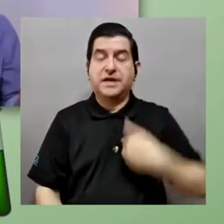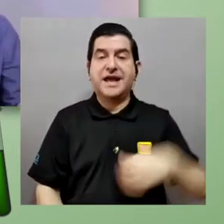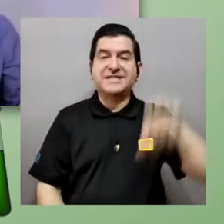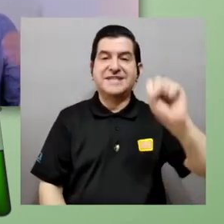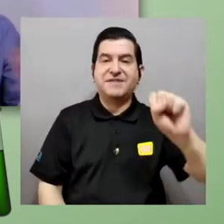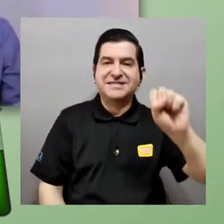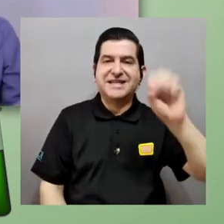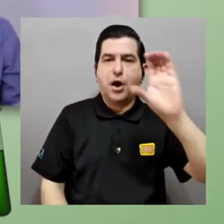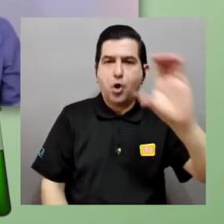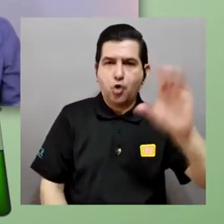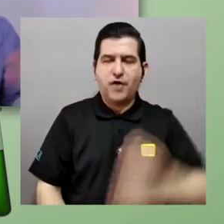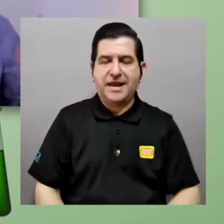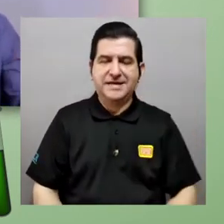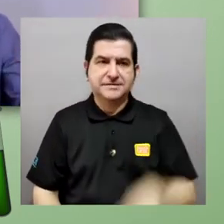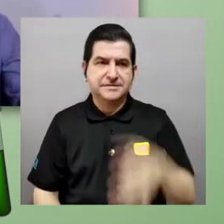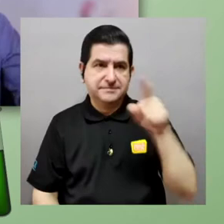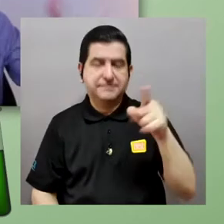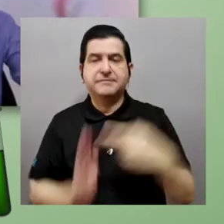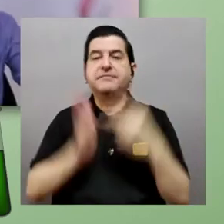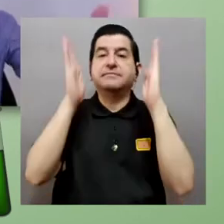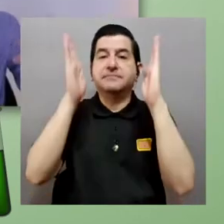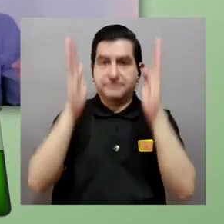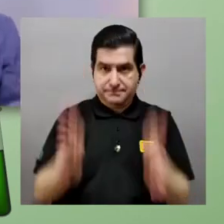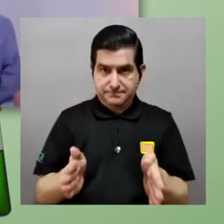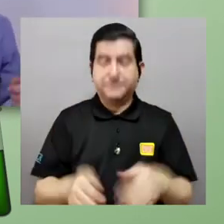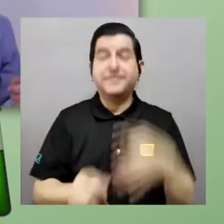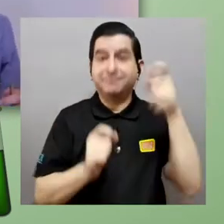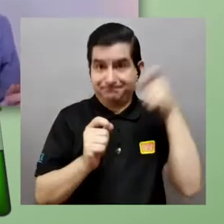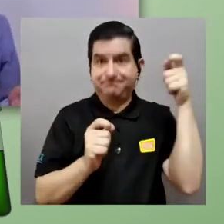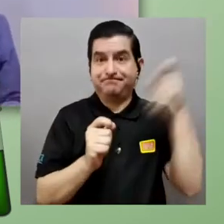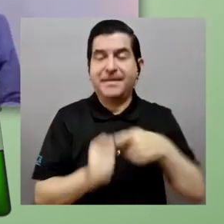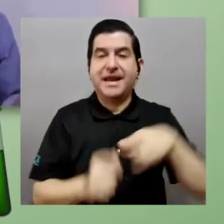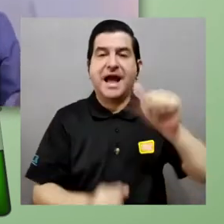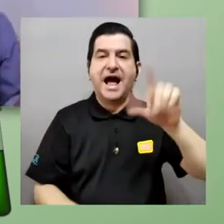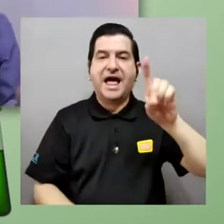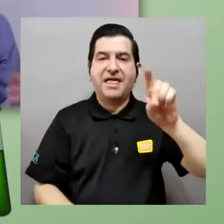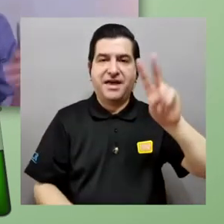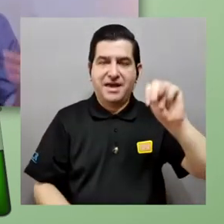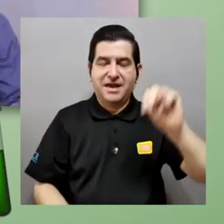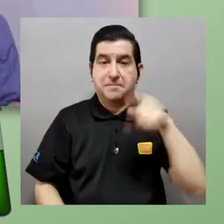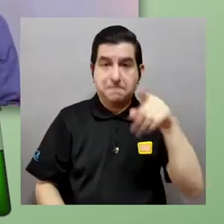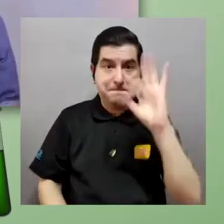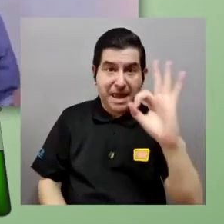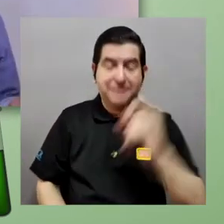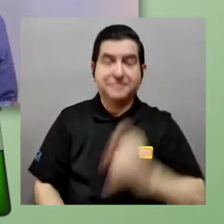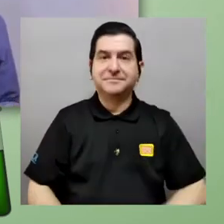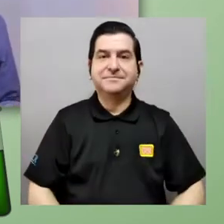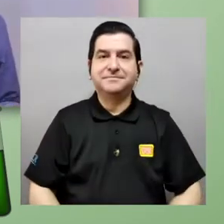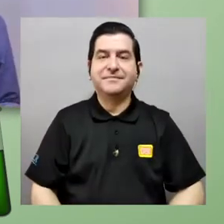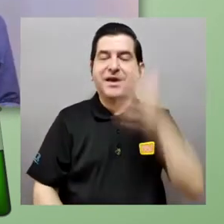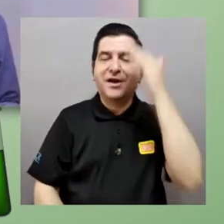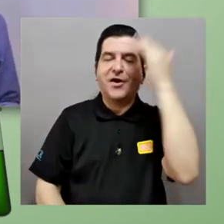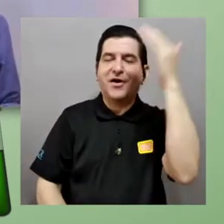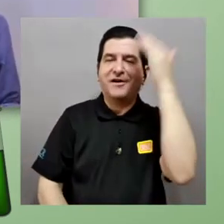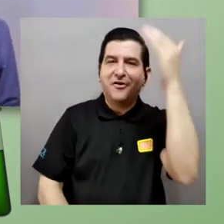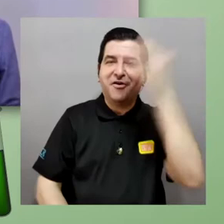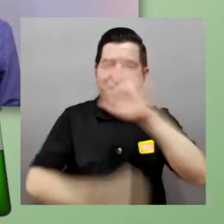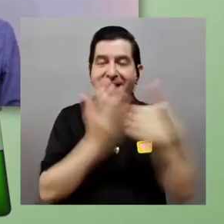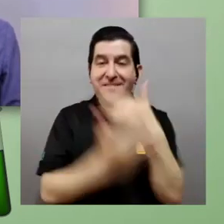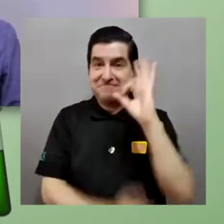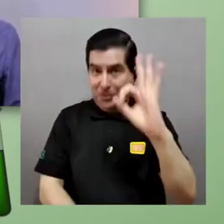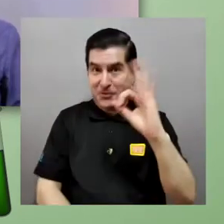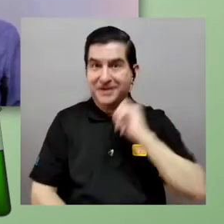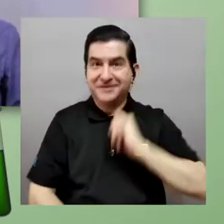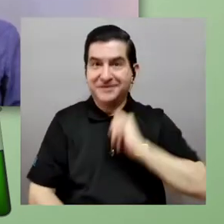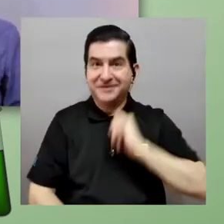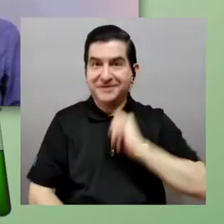y nos va a estar conversando más yo ya les comento de cuál va a ser el tema y a hugo solís qué tal cómo están hola